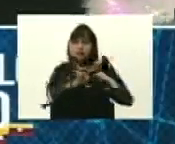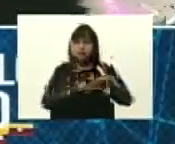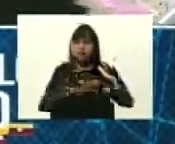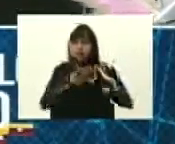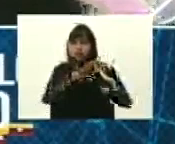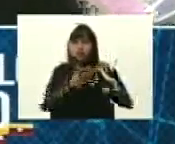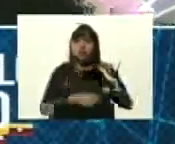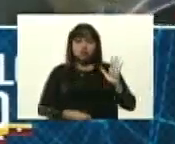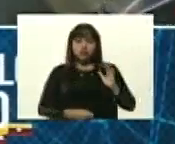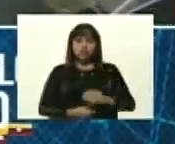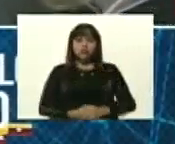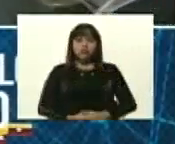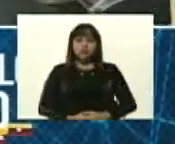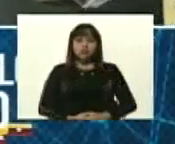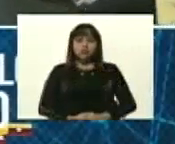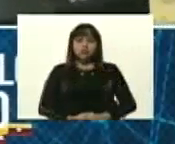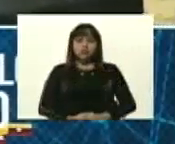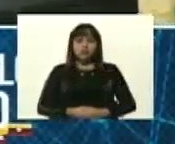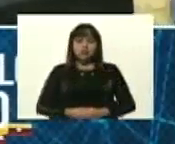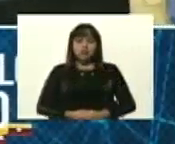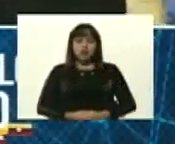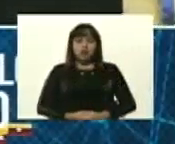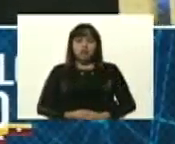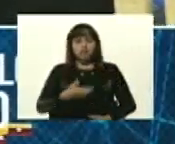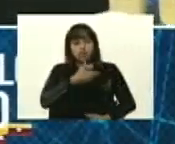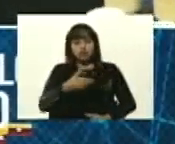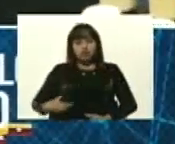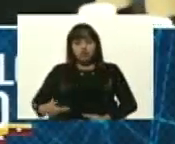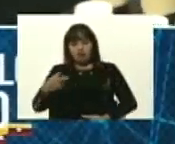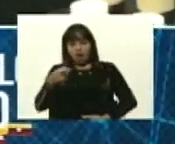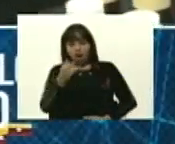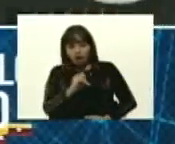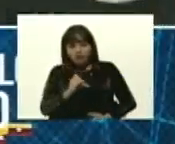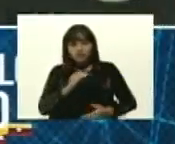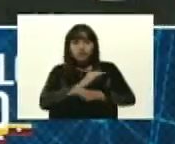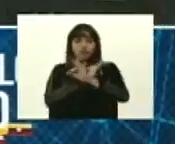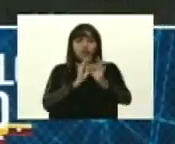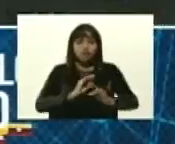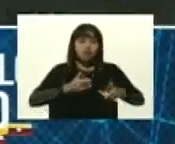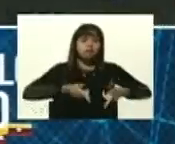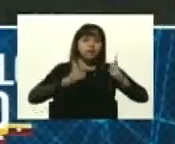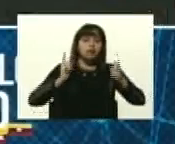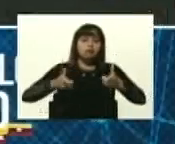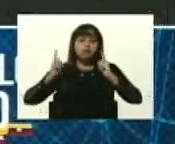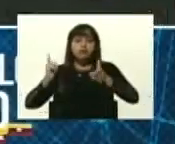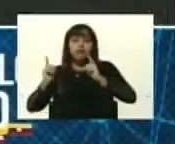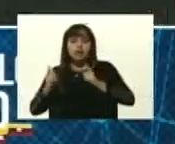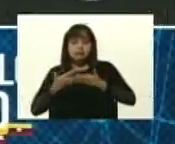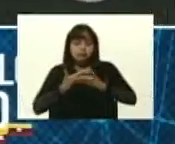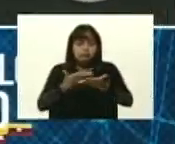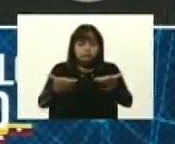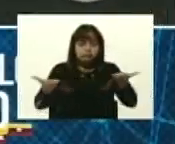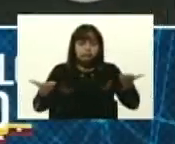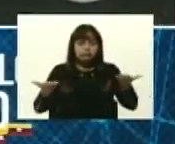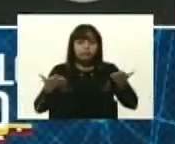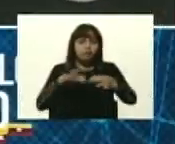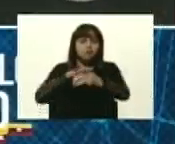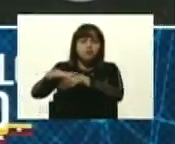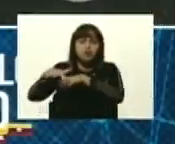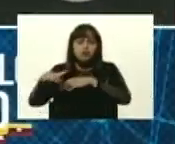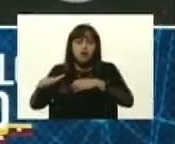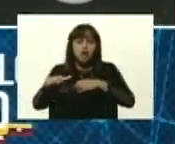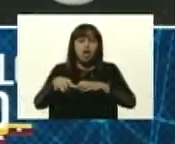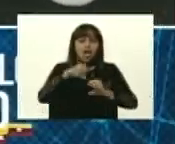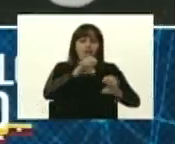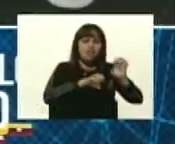...usted cuenta con una herramienta que le permite llevar masivamente el diagnóstico en el